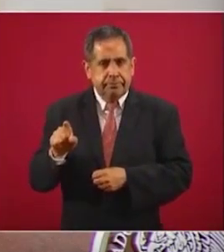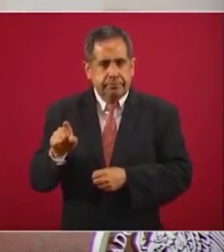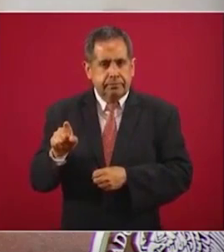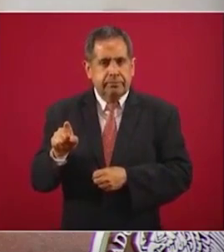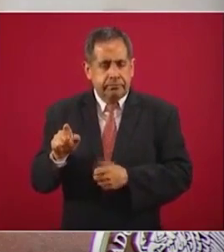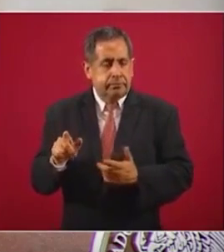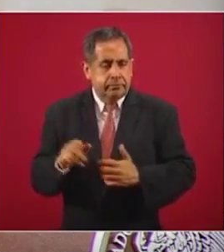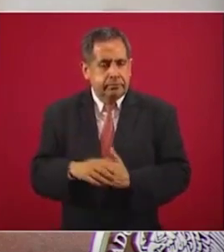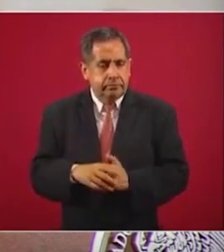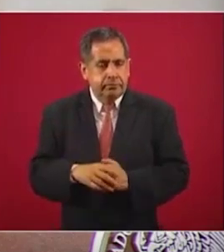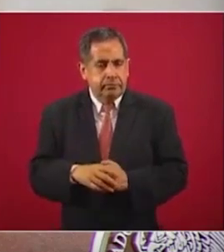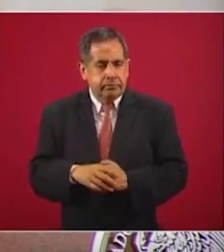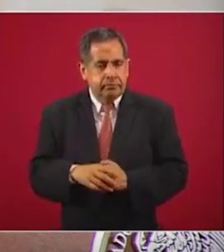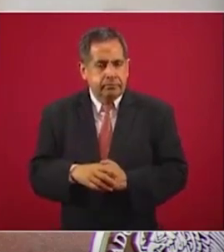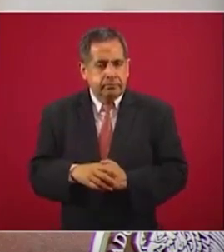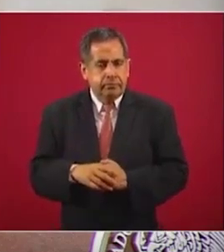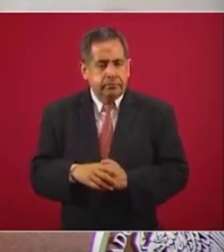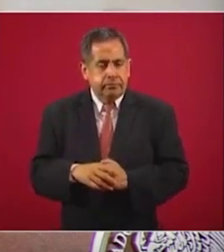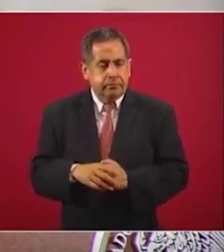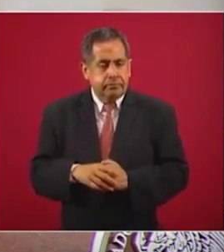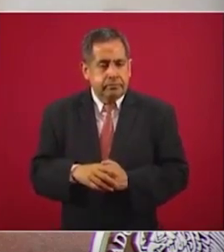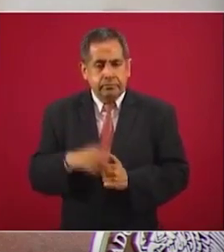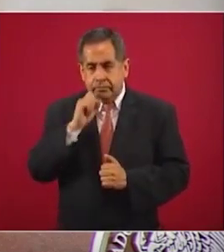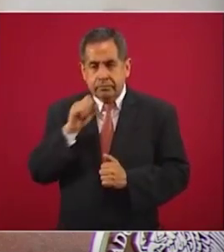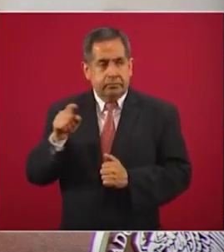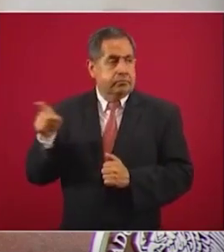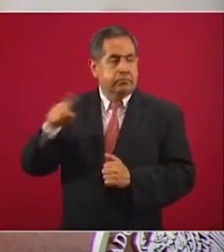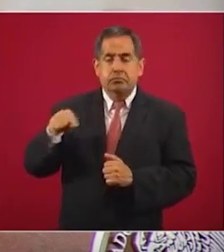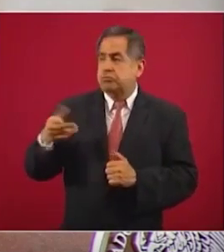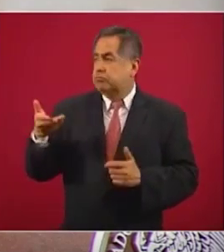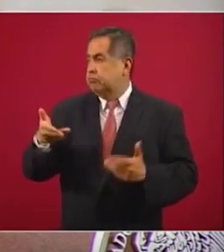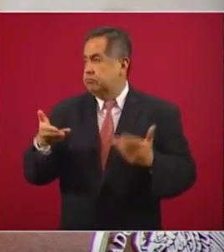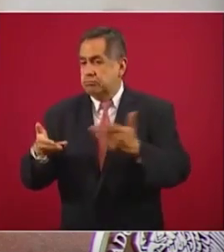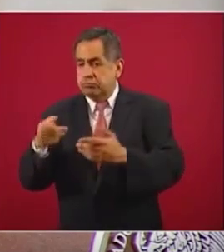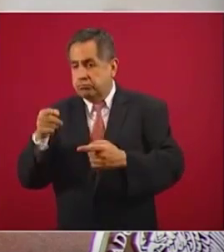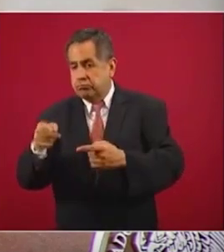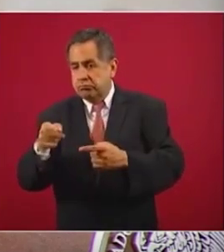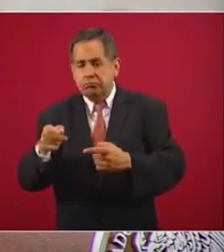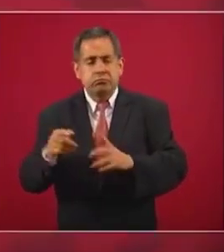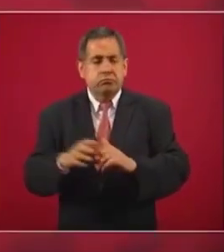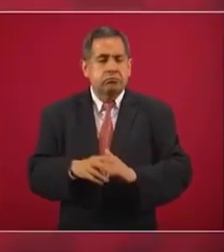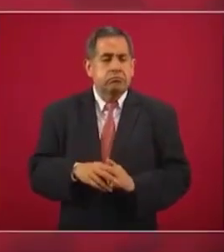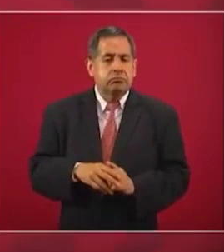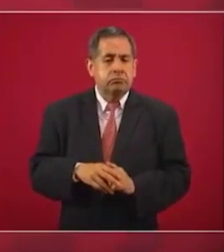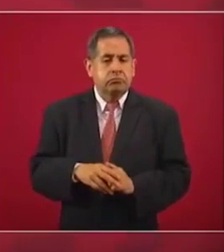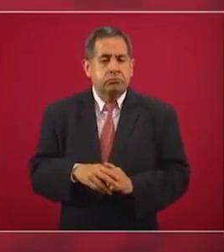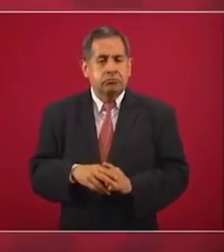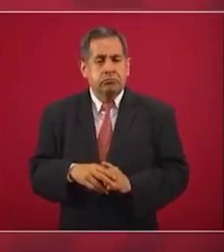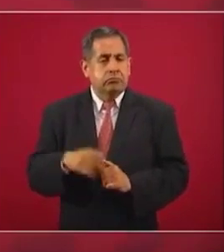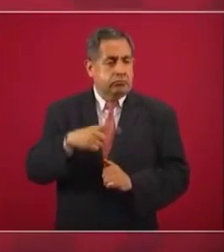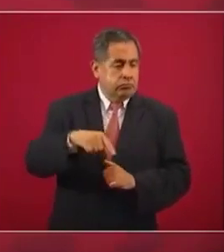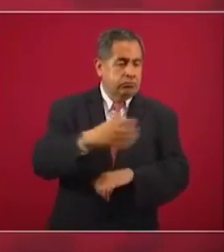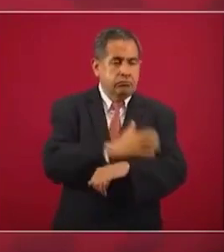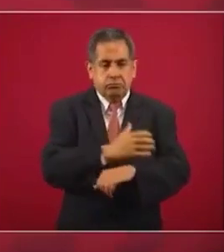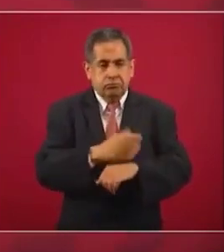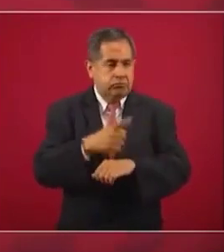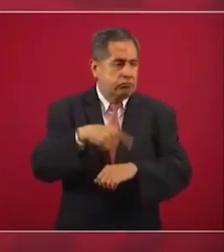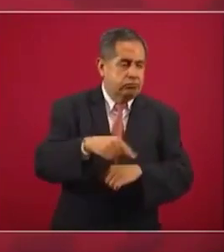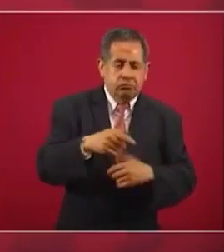propusieron, compañeras, compañeros,